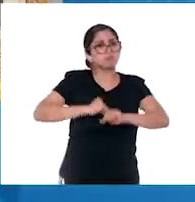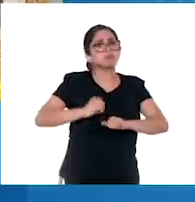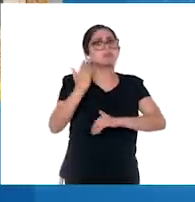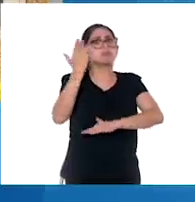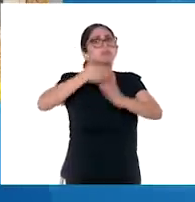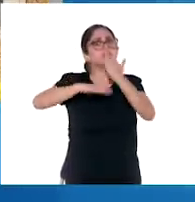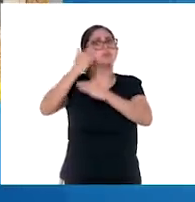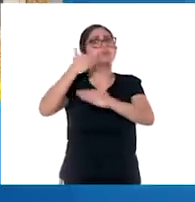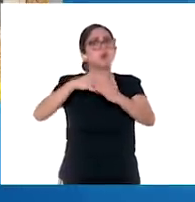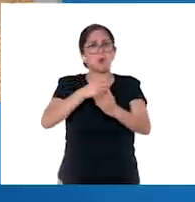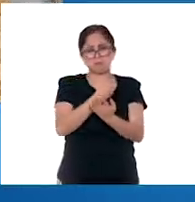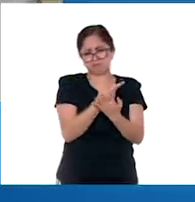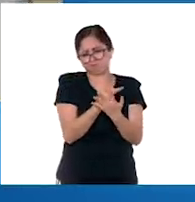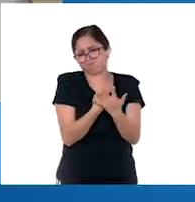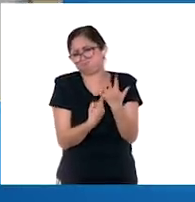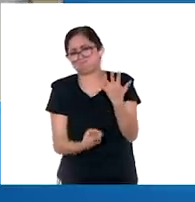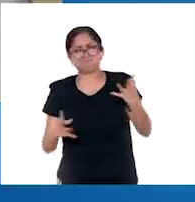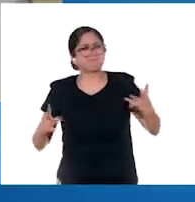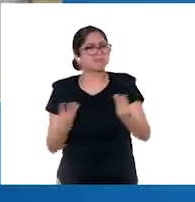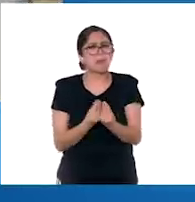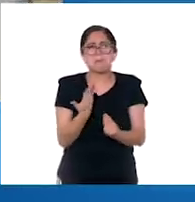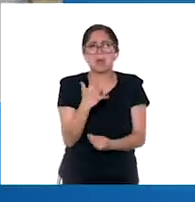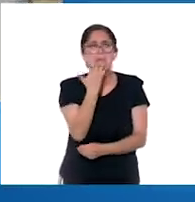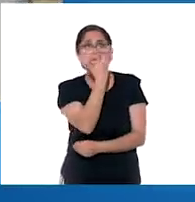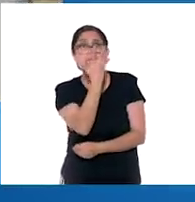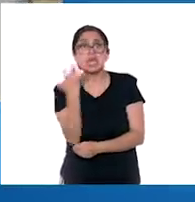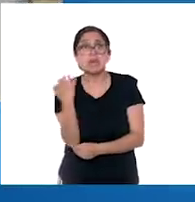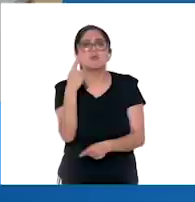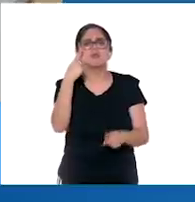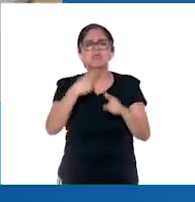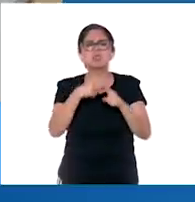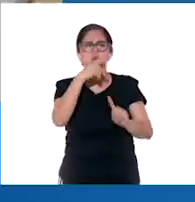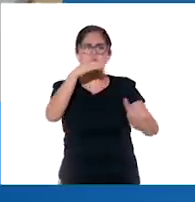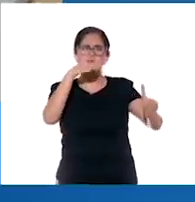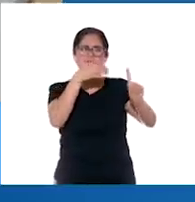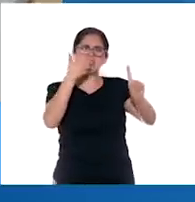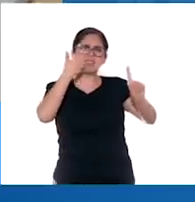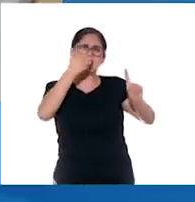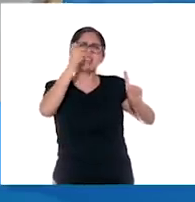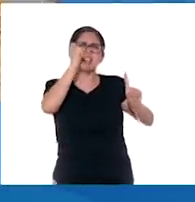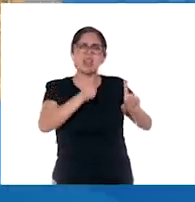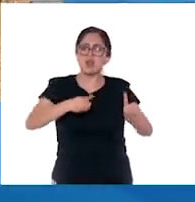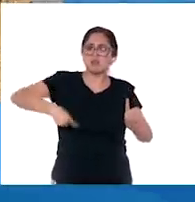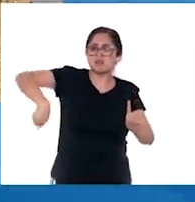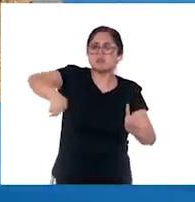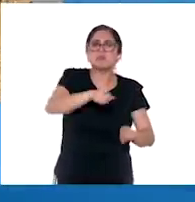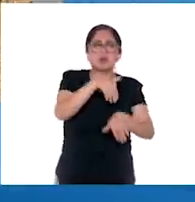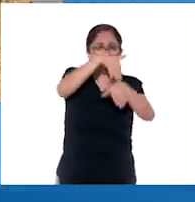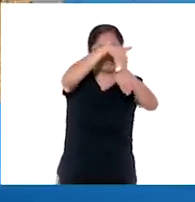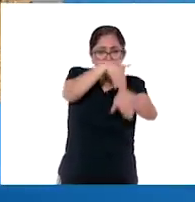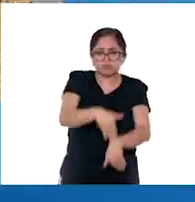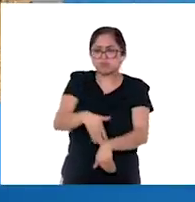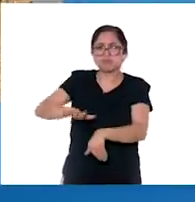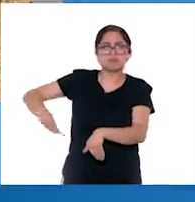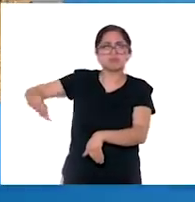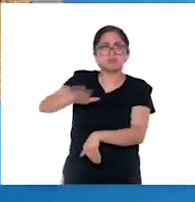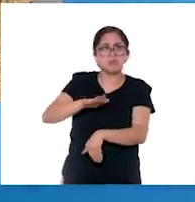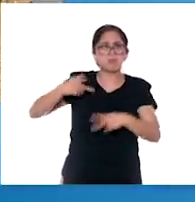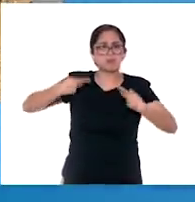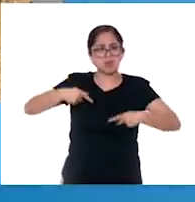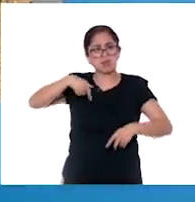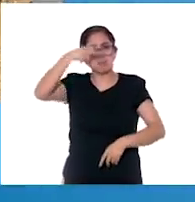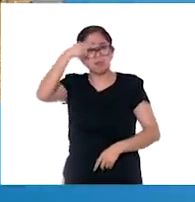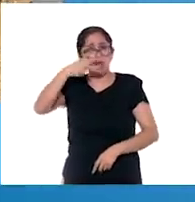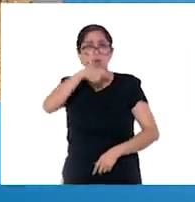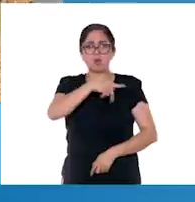numerosas en un principio, más de 500 al menos, ya que el principal objetivo era el de lograr la dominación española. Cortés fue recompensado